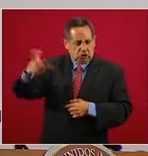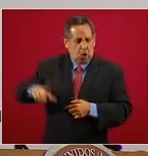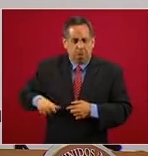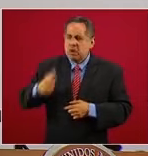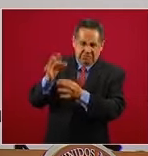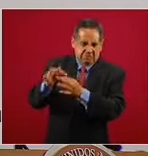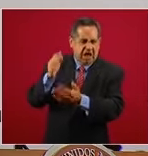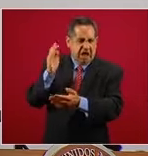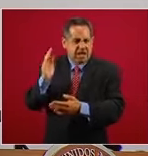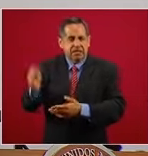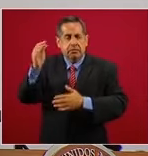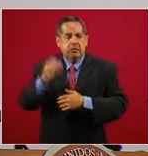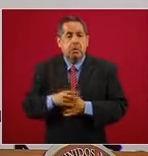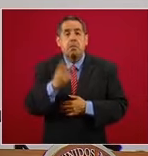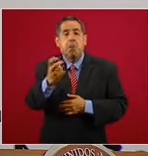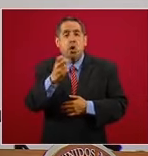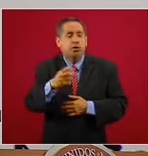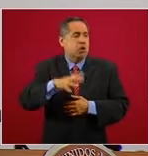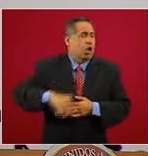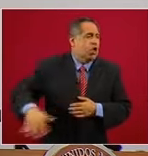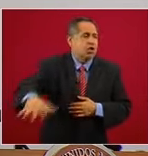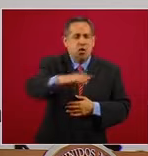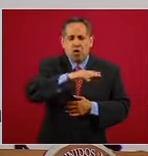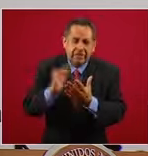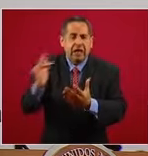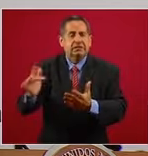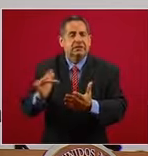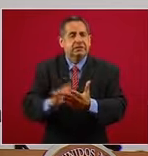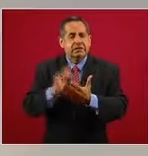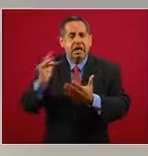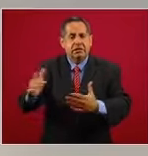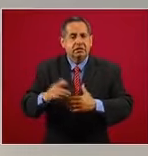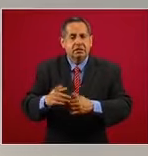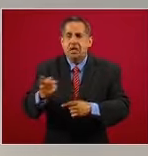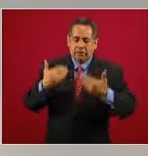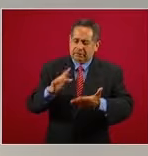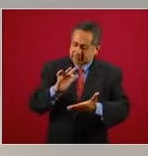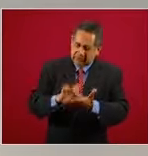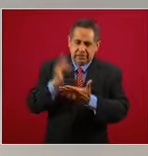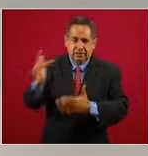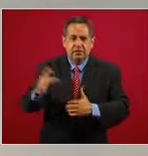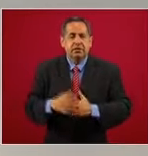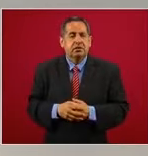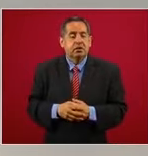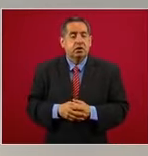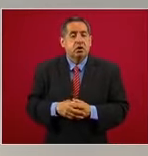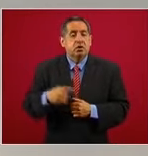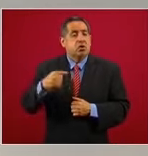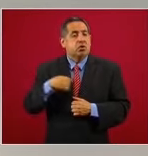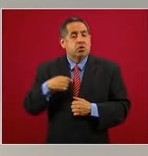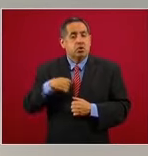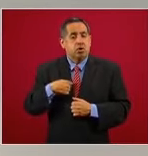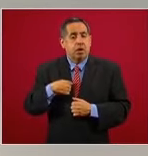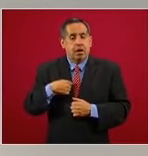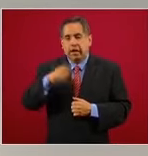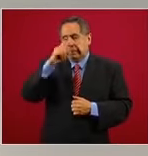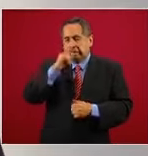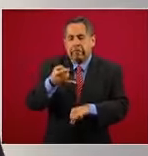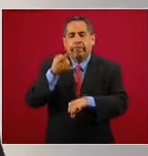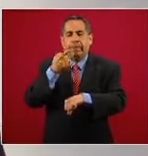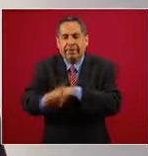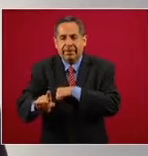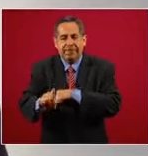Gracias les doy a todas y a todos por la confianza. No le fallaré